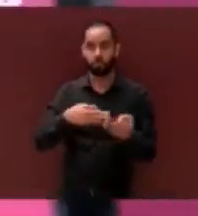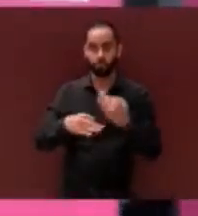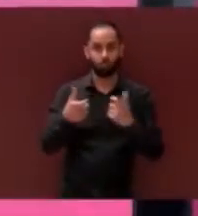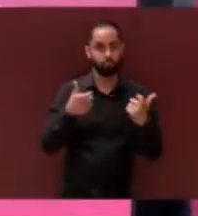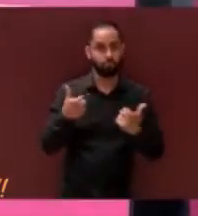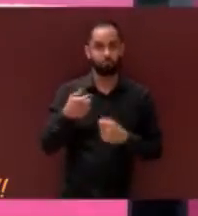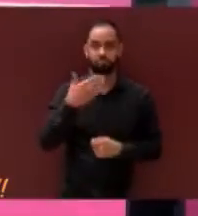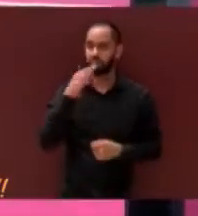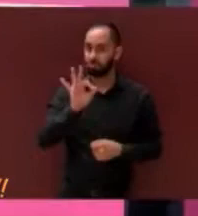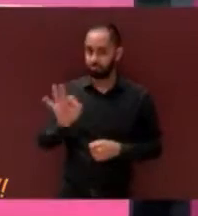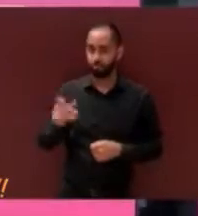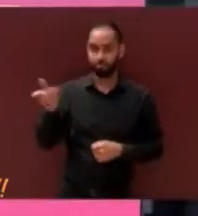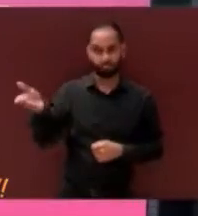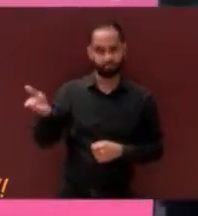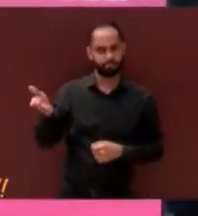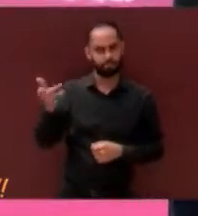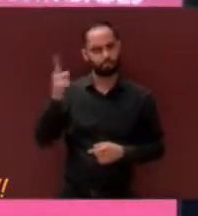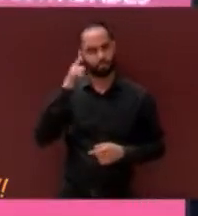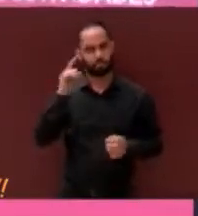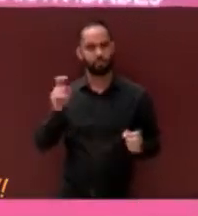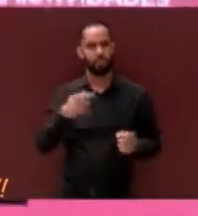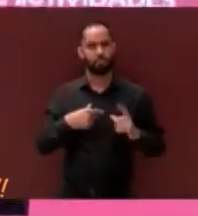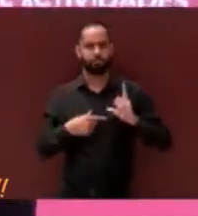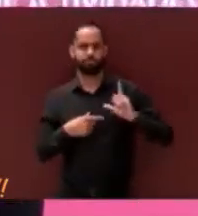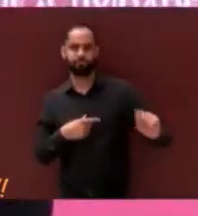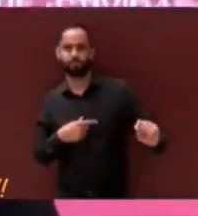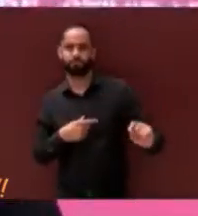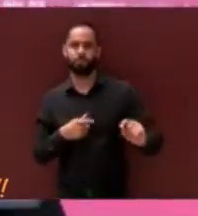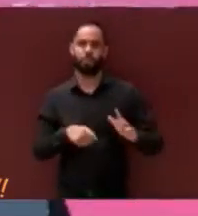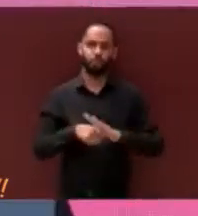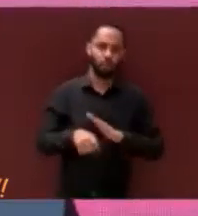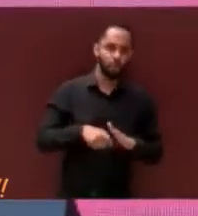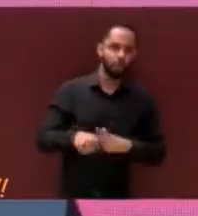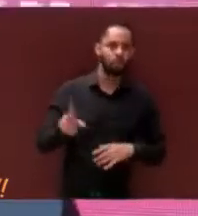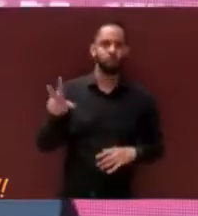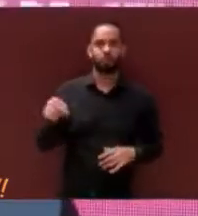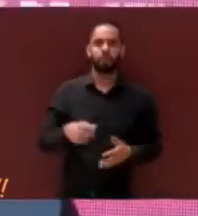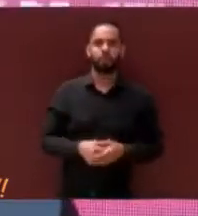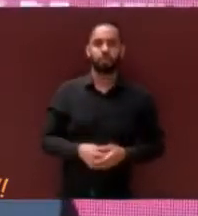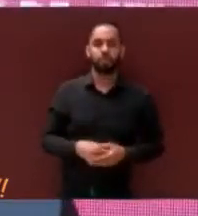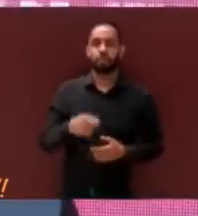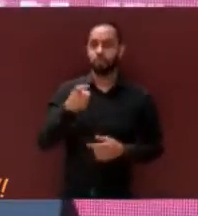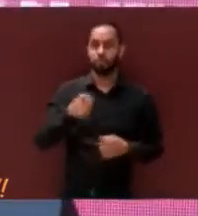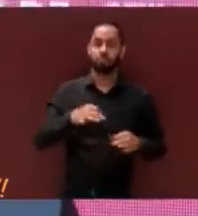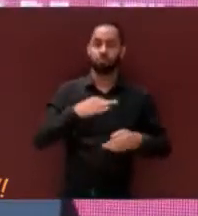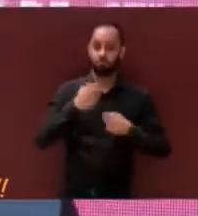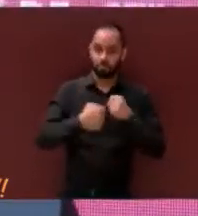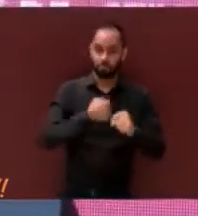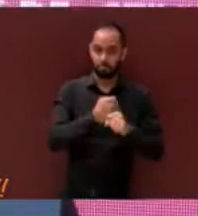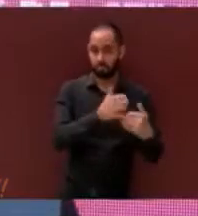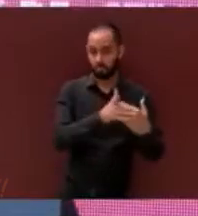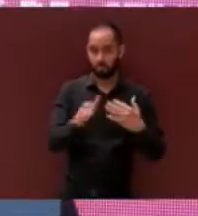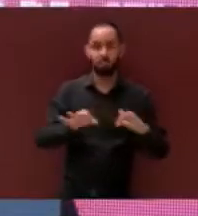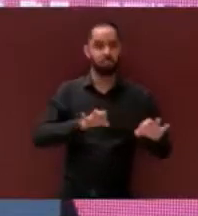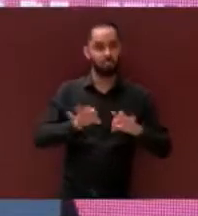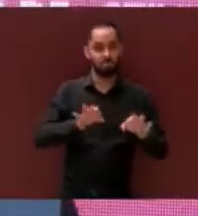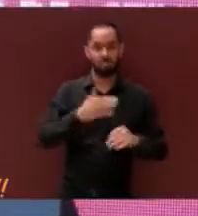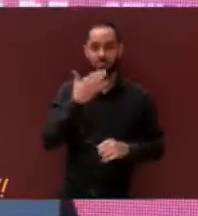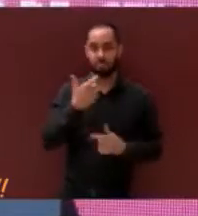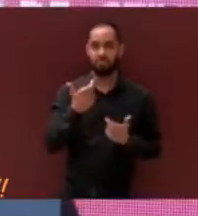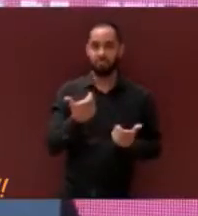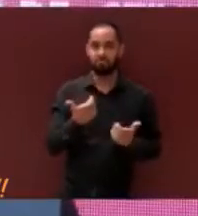fue implacable en el combate a la opacidad y la corrupción. Observar el ejercicio fiscal de la Administración Municipal